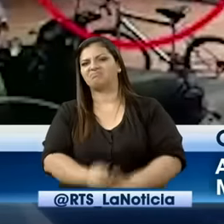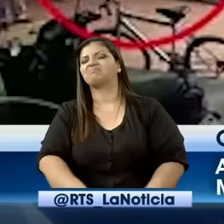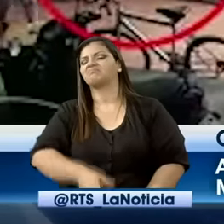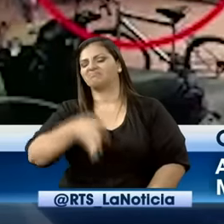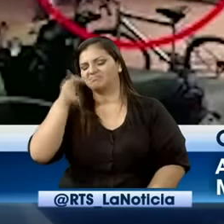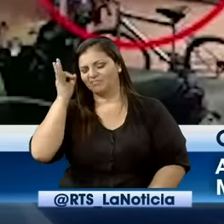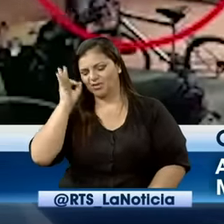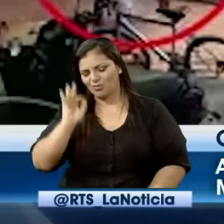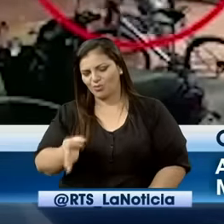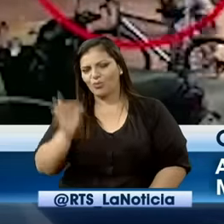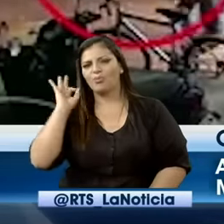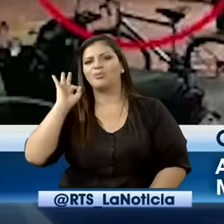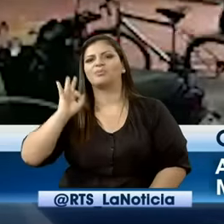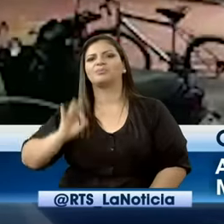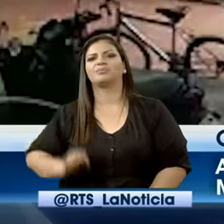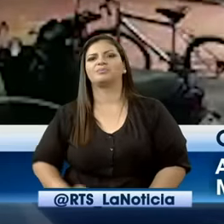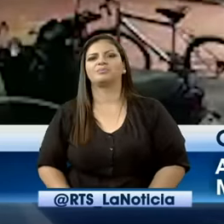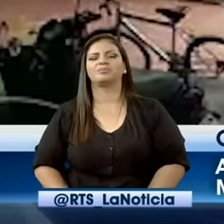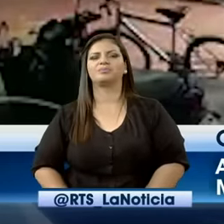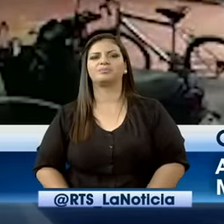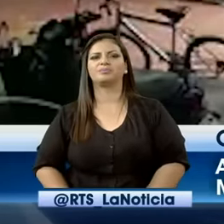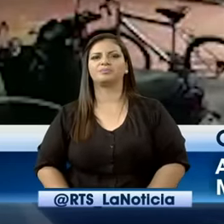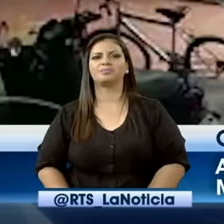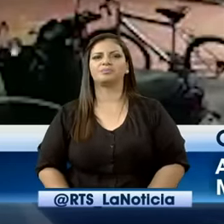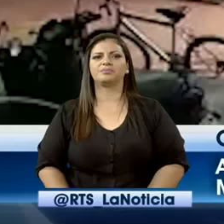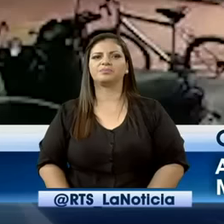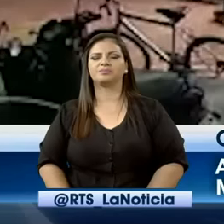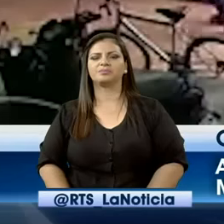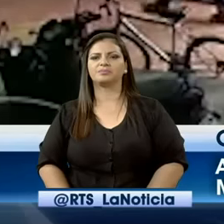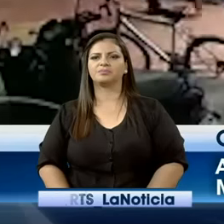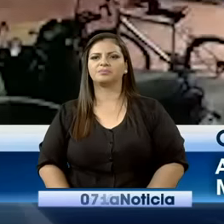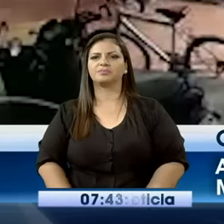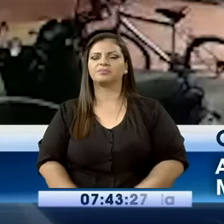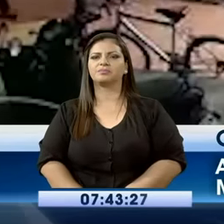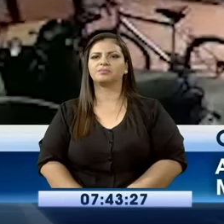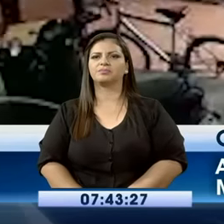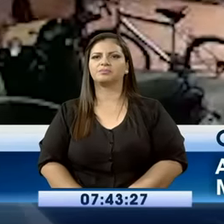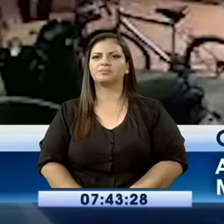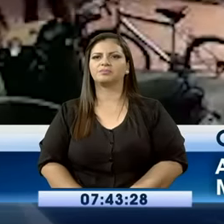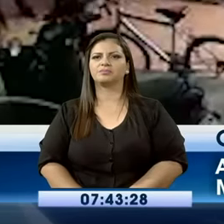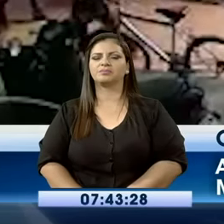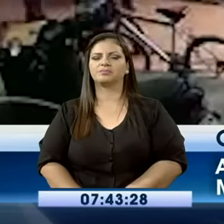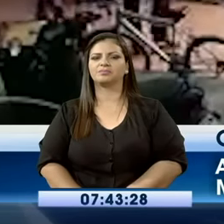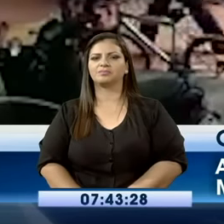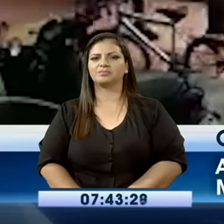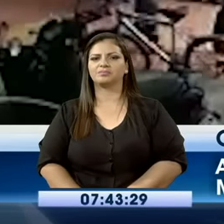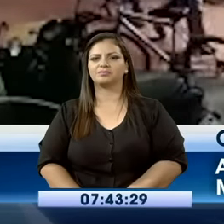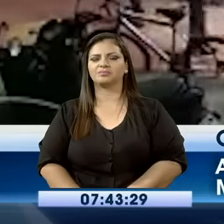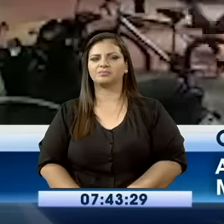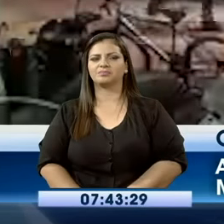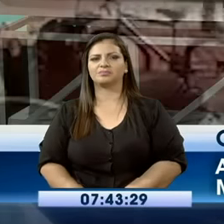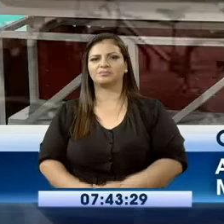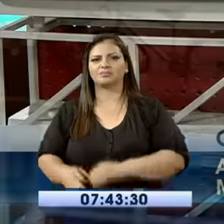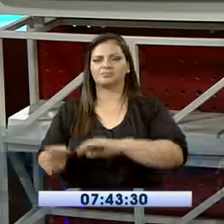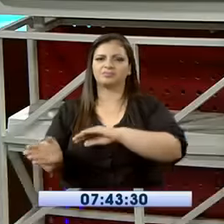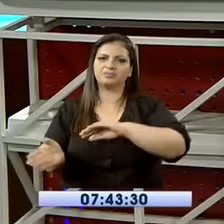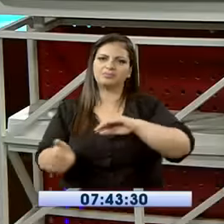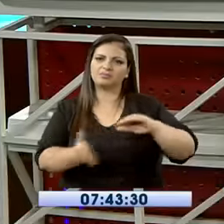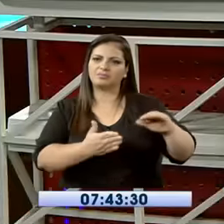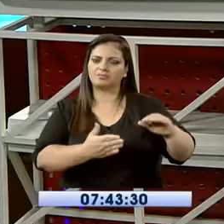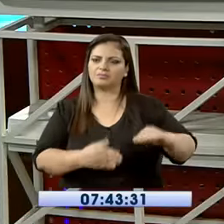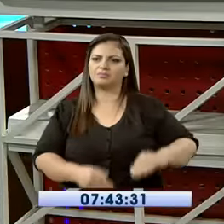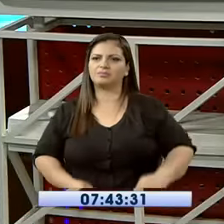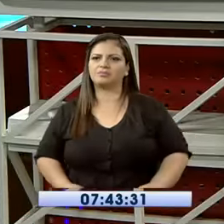que en muy poco tiempo van a estar guardados. Claro que sí. Bueno, vamos a cambiar de tema para contarles que más de 1